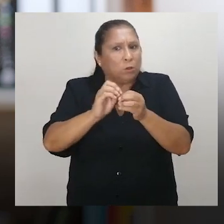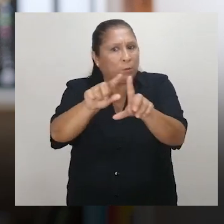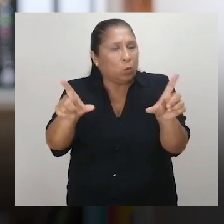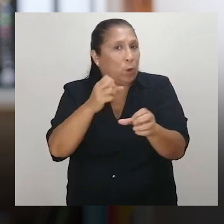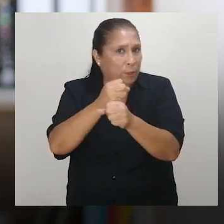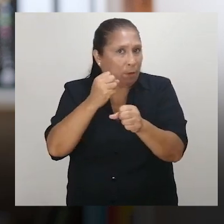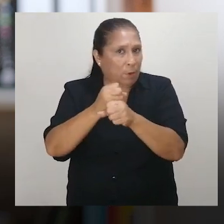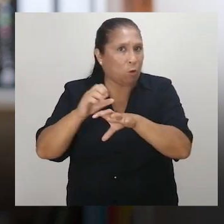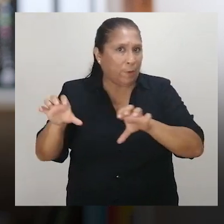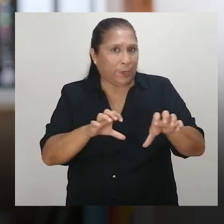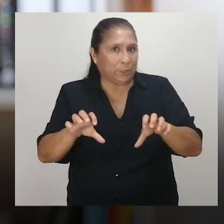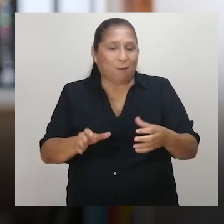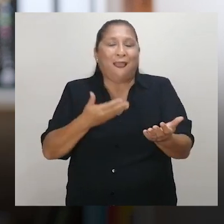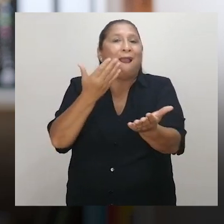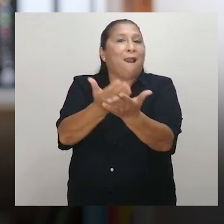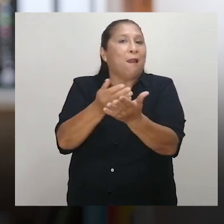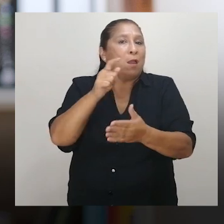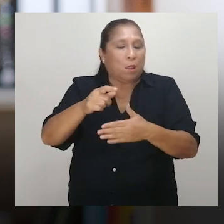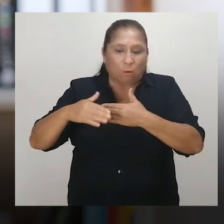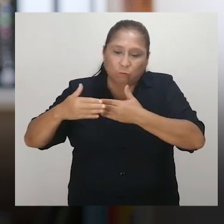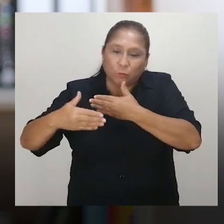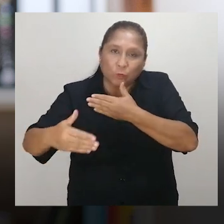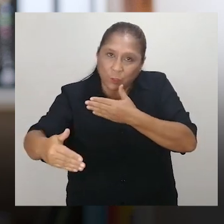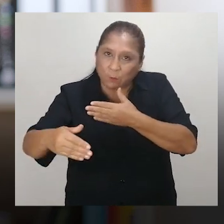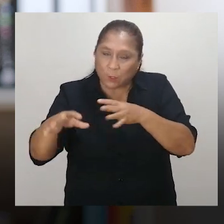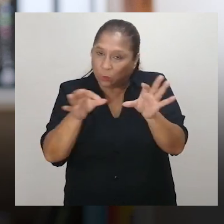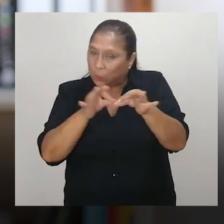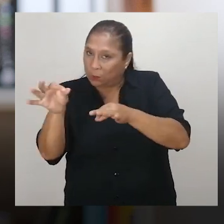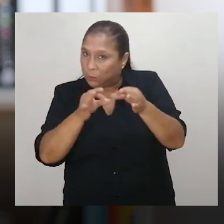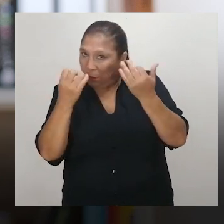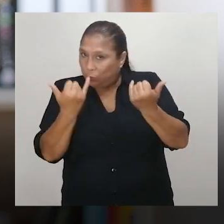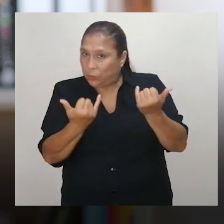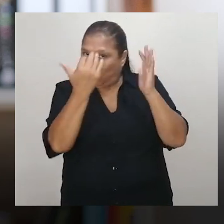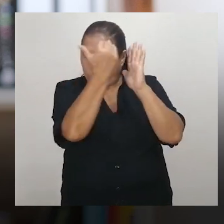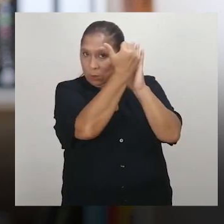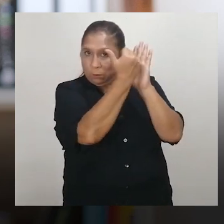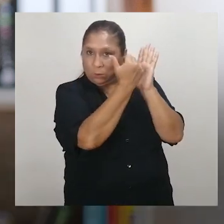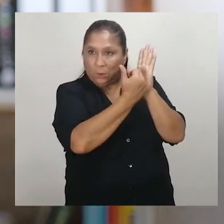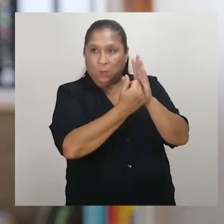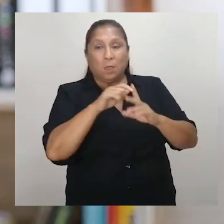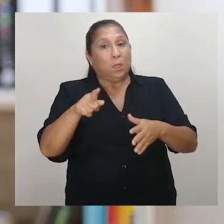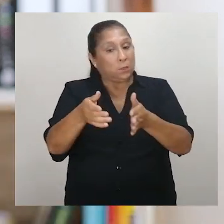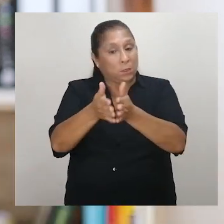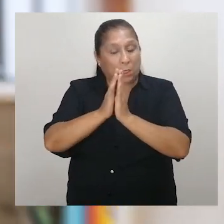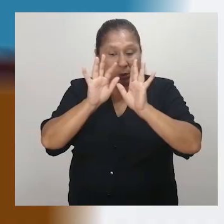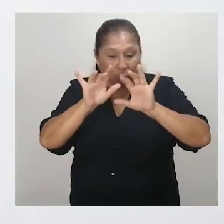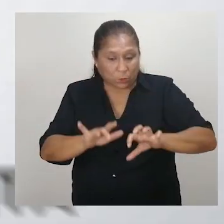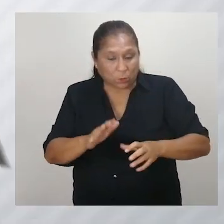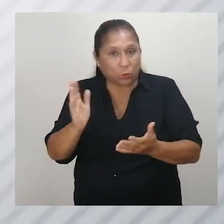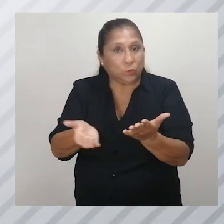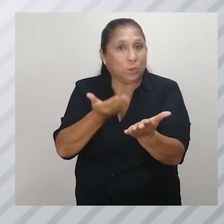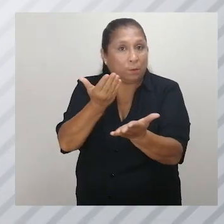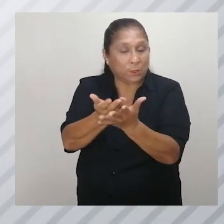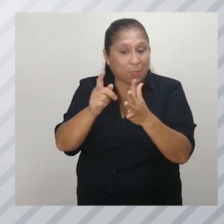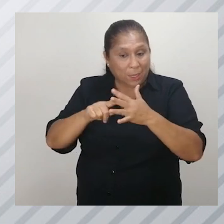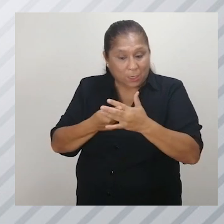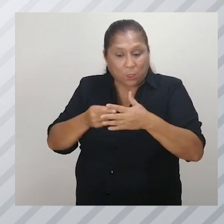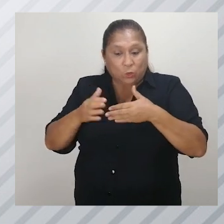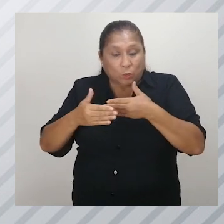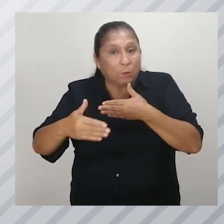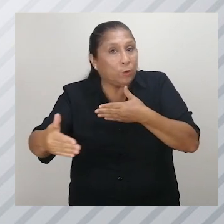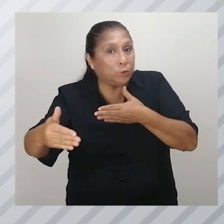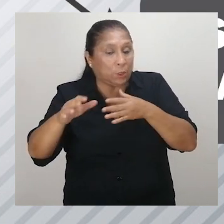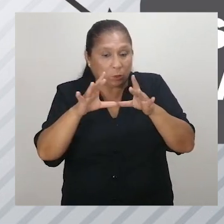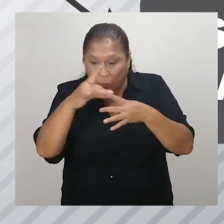de ajustes razonables para realizar su trabajo, se lleva a cabo el procedimiento que detallamos a continuación. Si la solicitud se